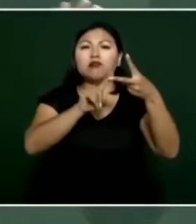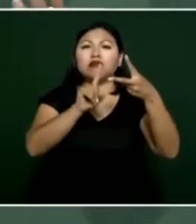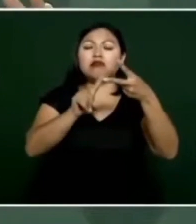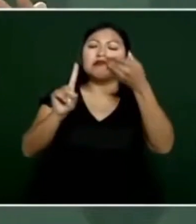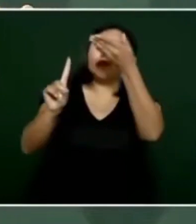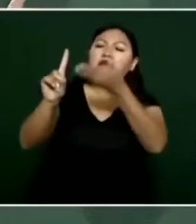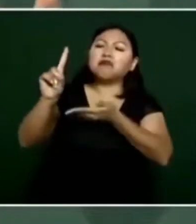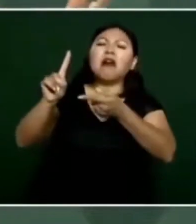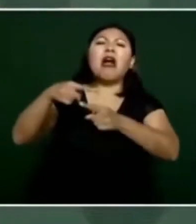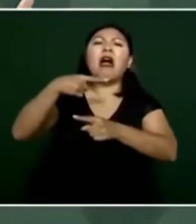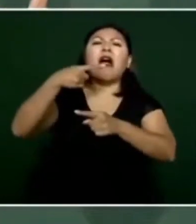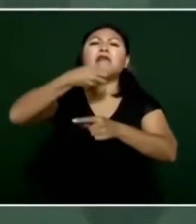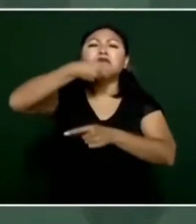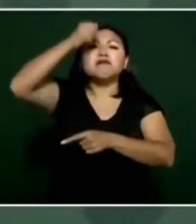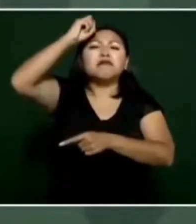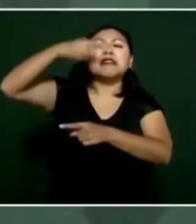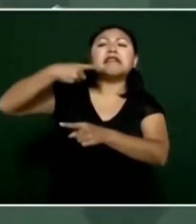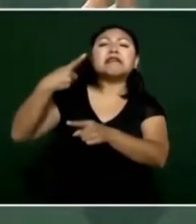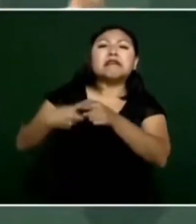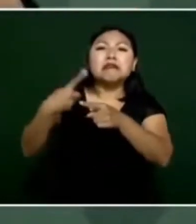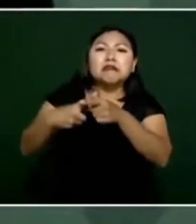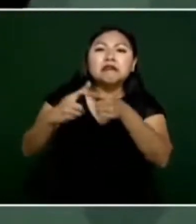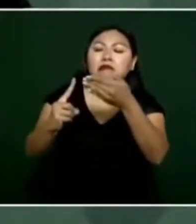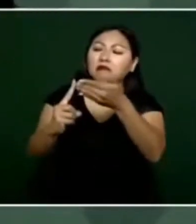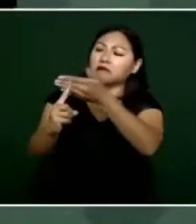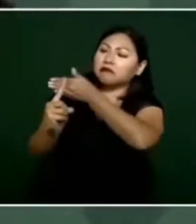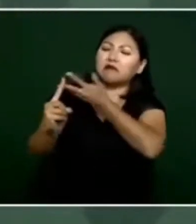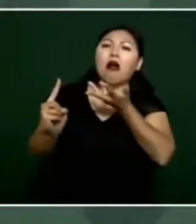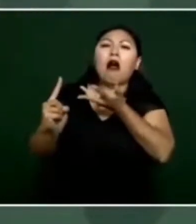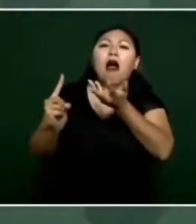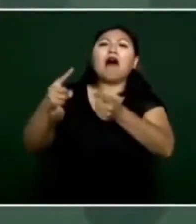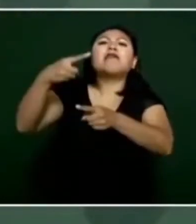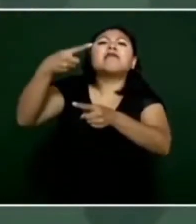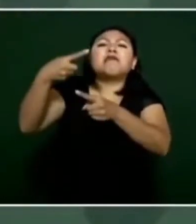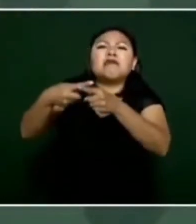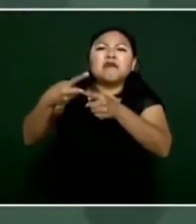que la gente tenga la información y decida libremente